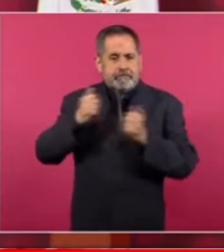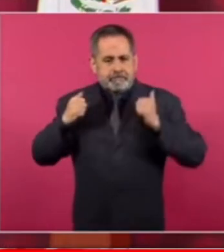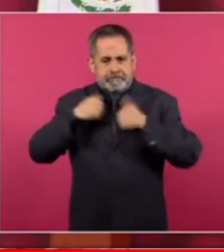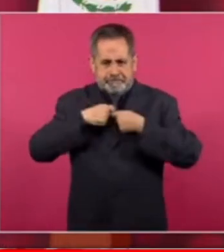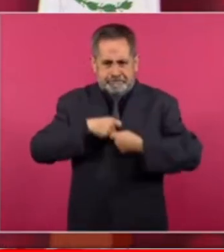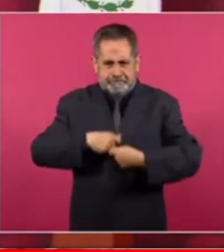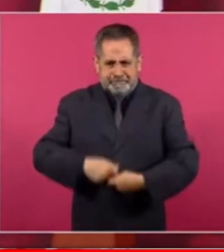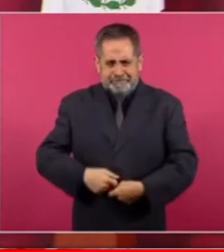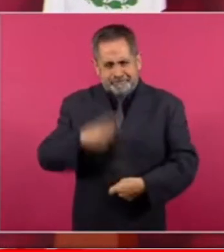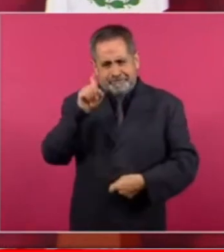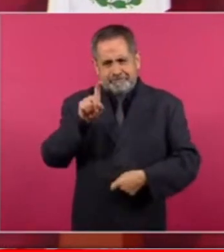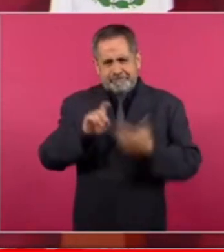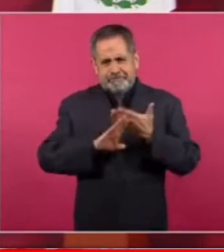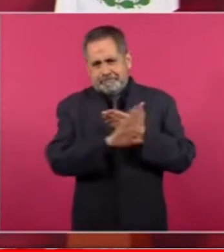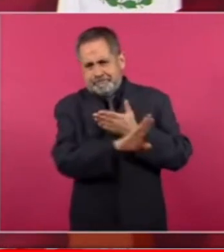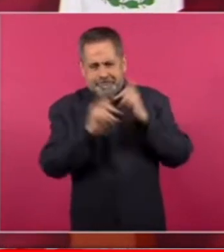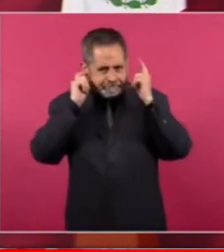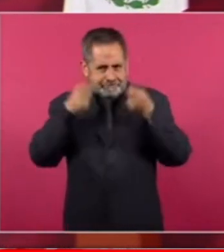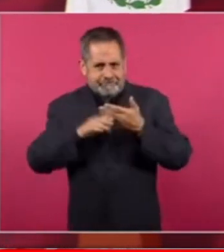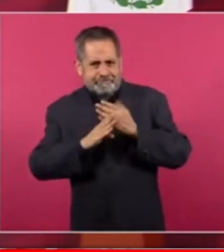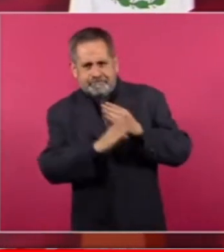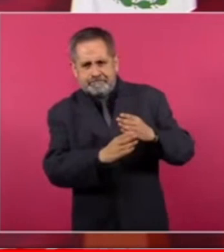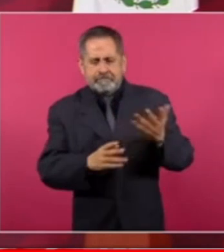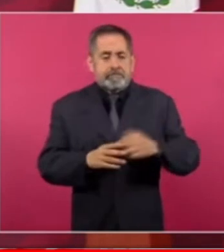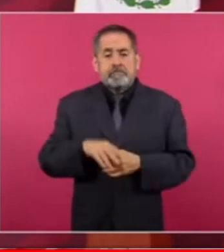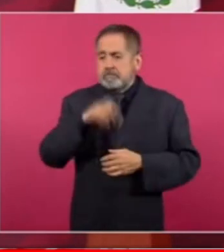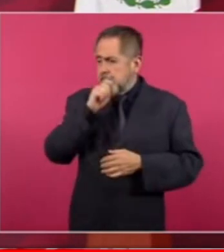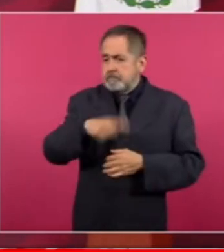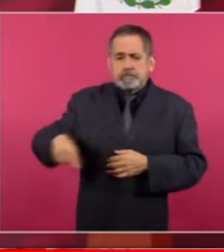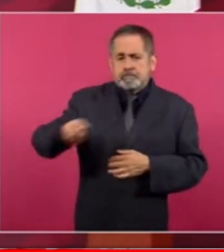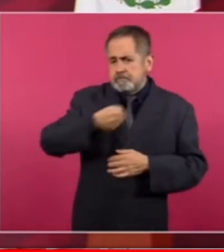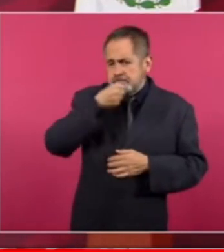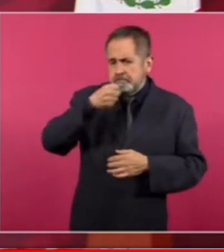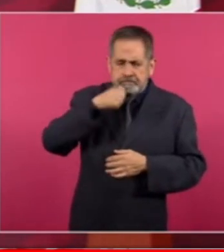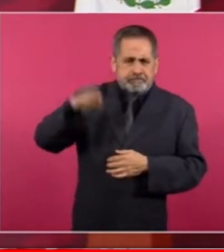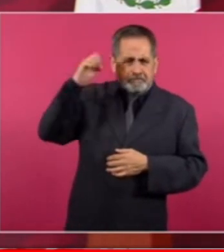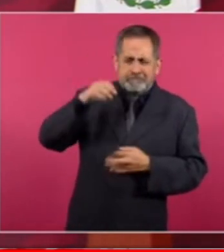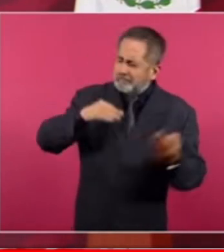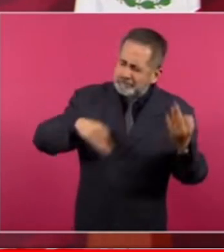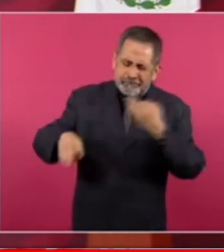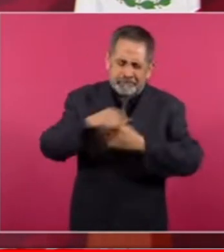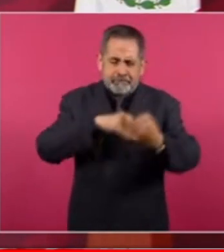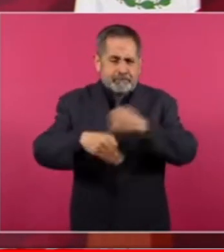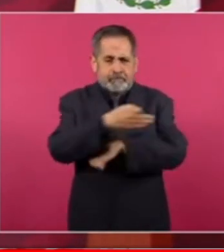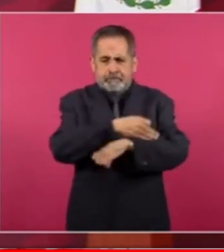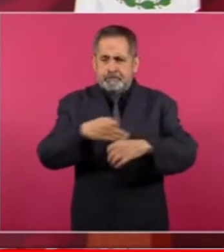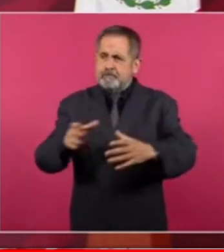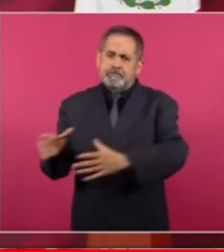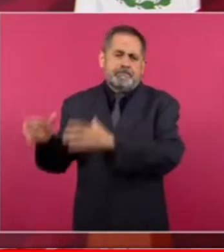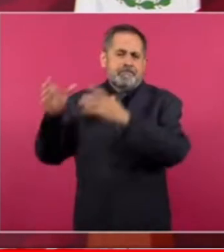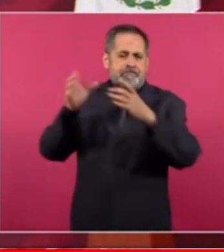también a los adultos mayores toda la familia todos los que puedan